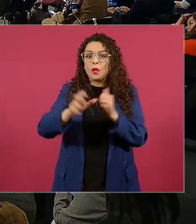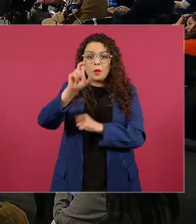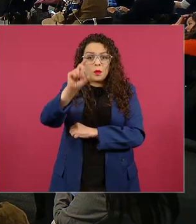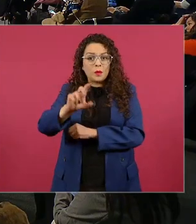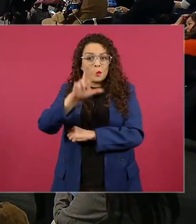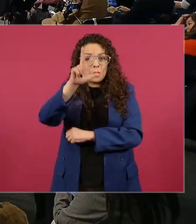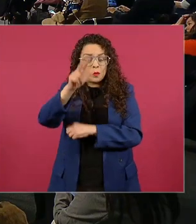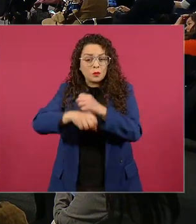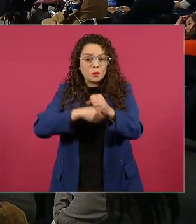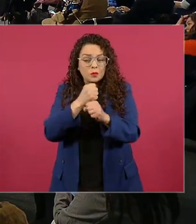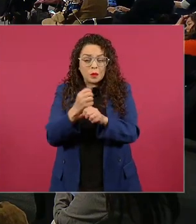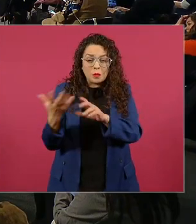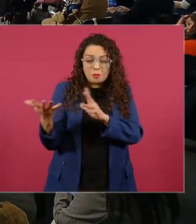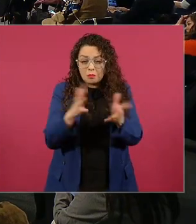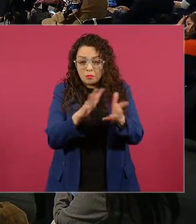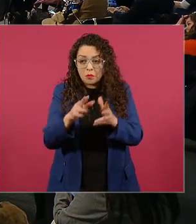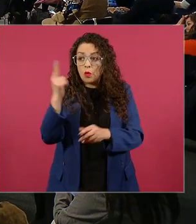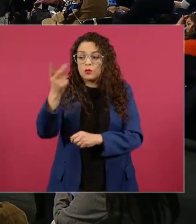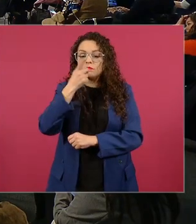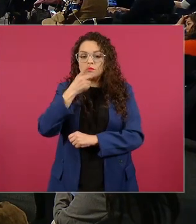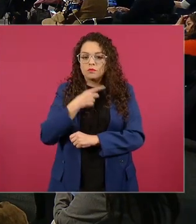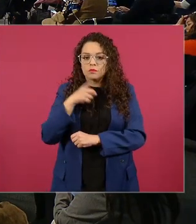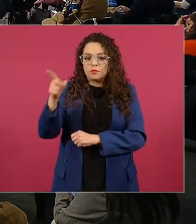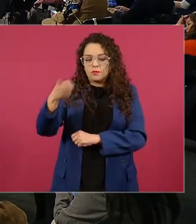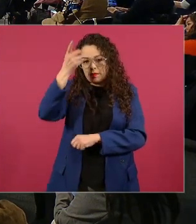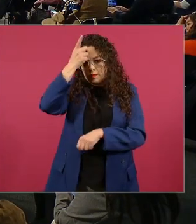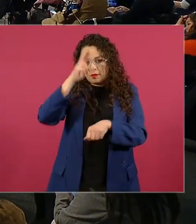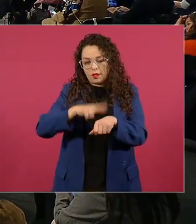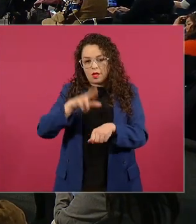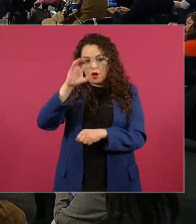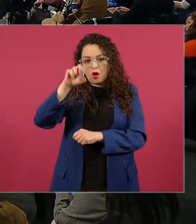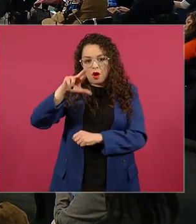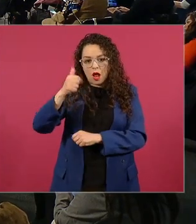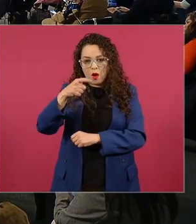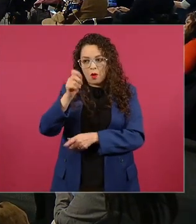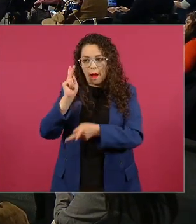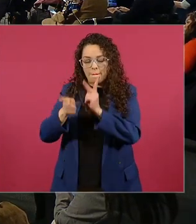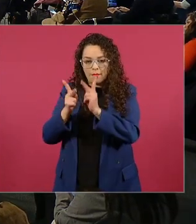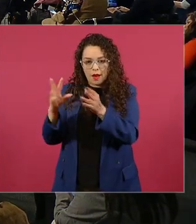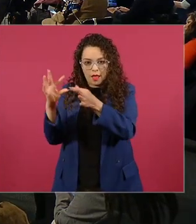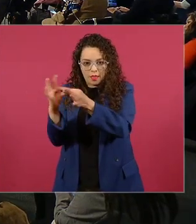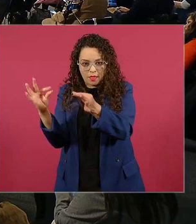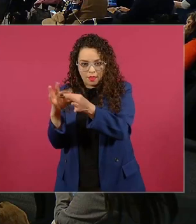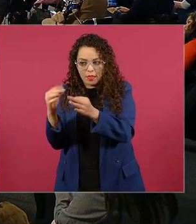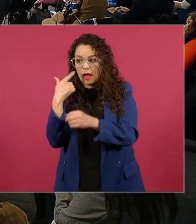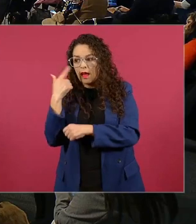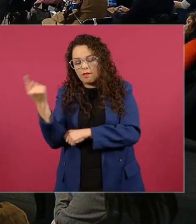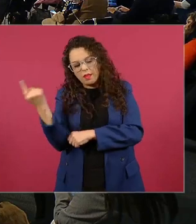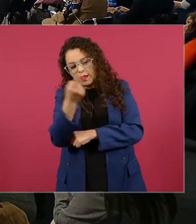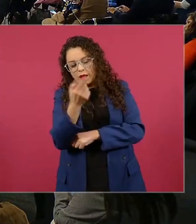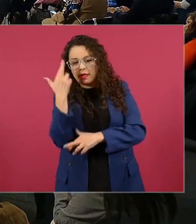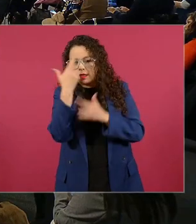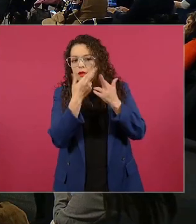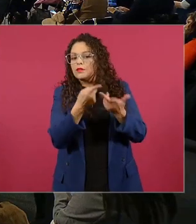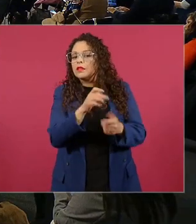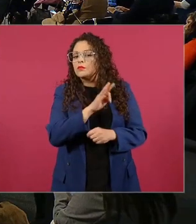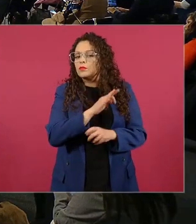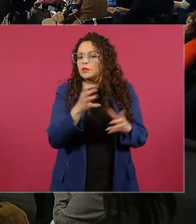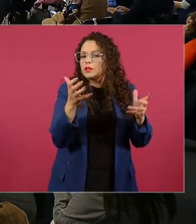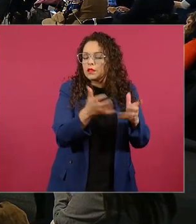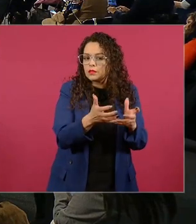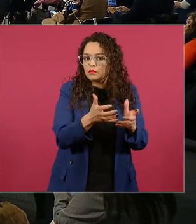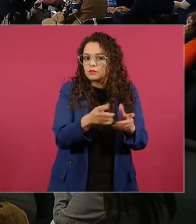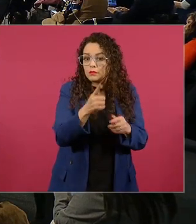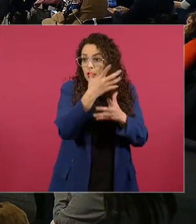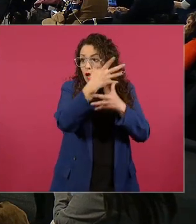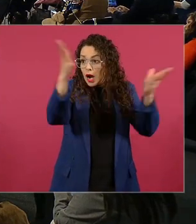a manifestar a Germán Martínez el director de la Conagua y a Arón Mastache para ver qué se puede hacer con la conclusión no son obras